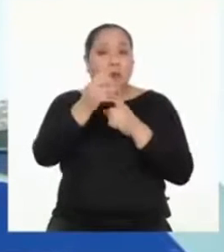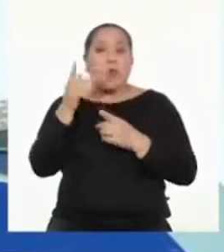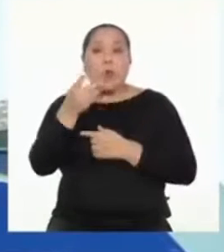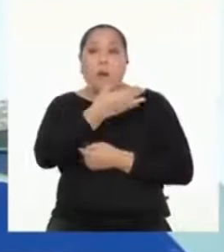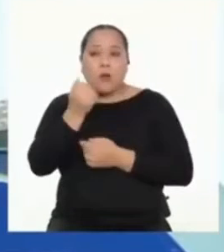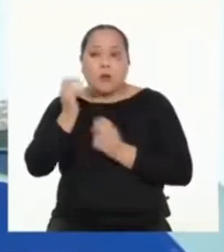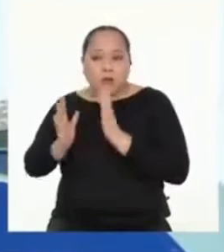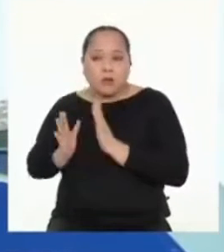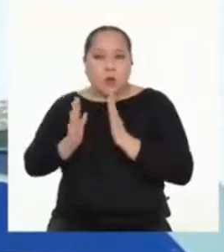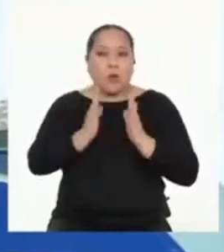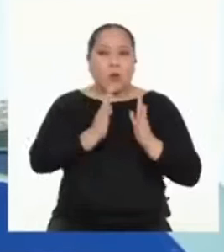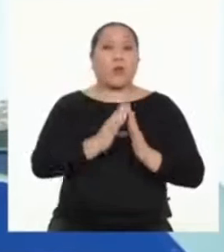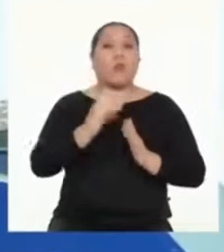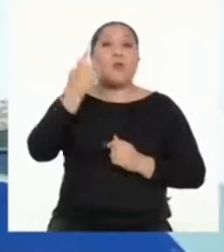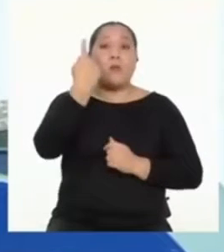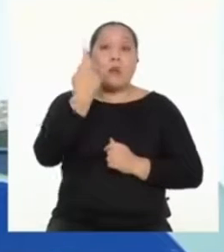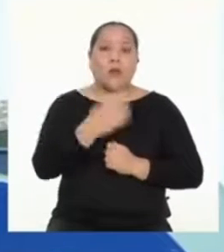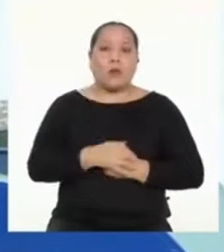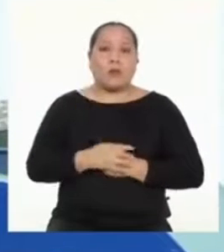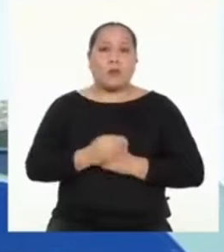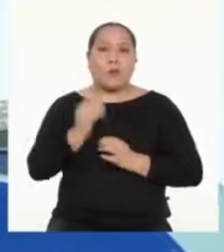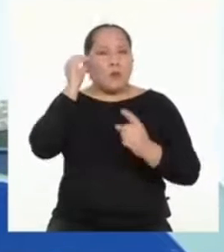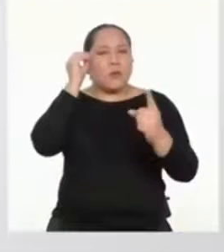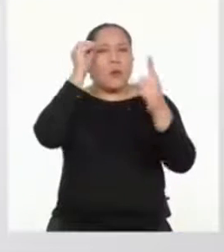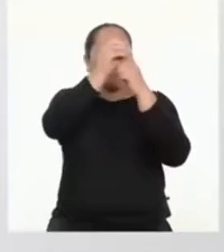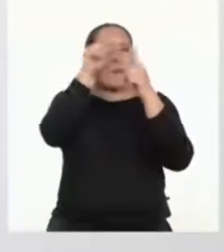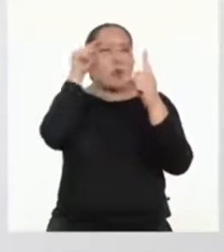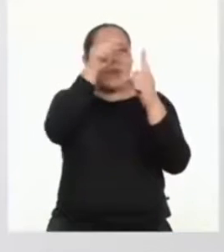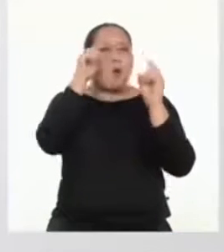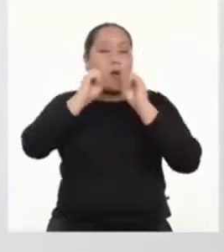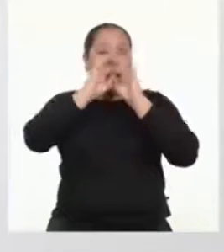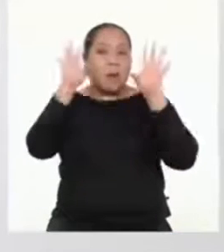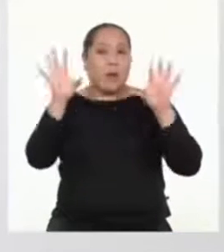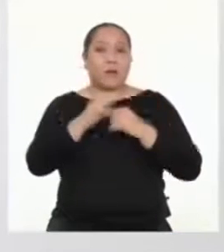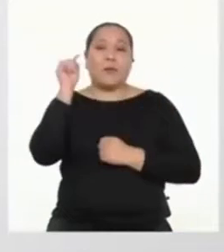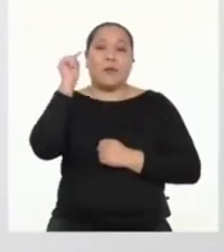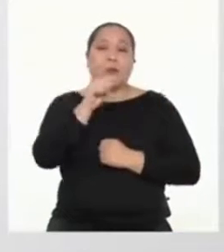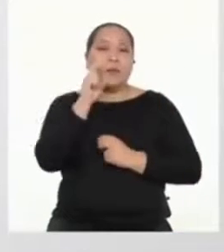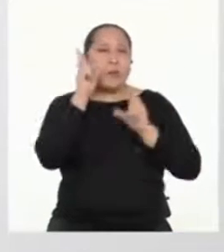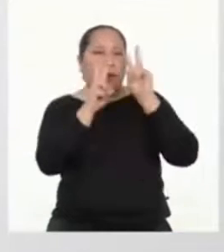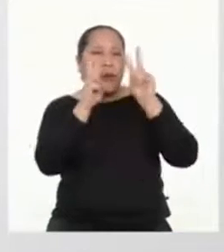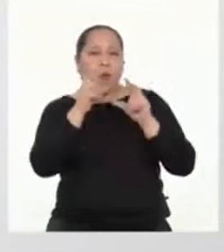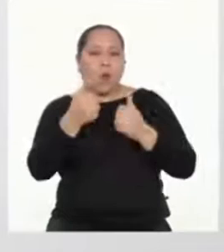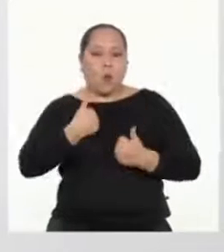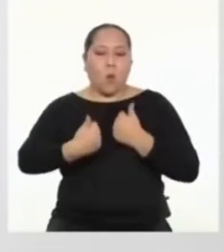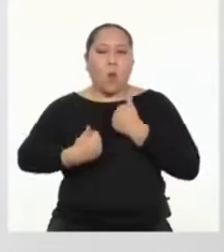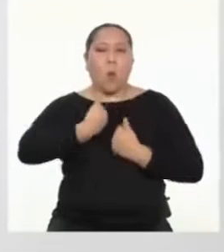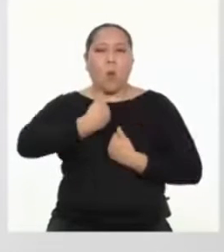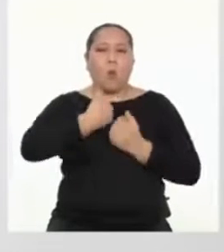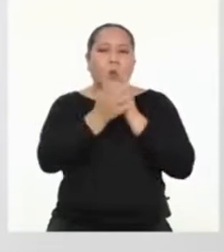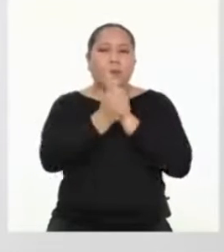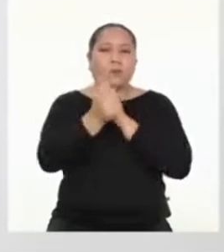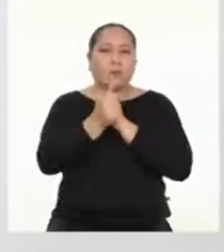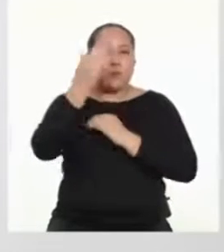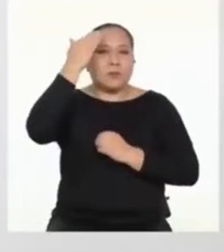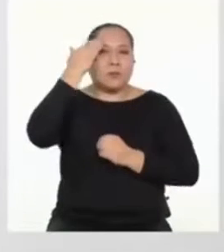es organizarnos. El primer paso es tener una meta clara. Esto incluye evaluar nuestras capacidades y